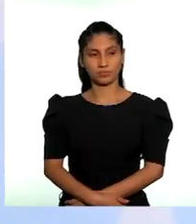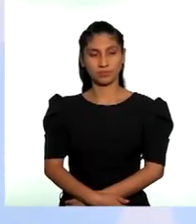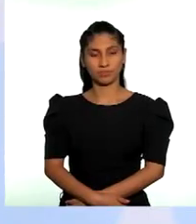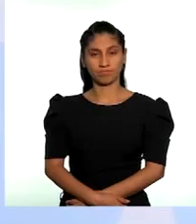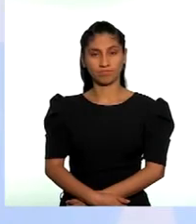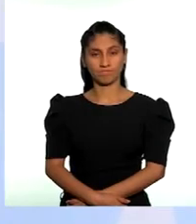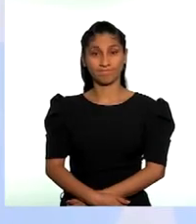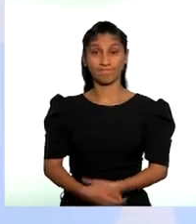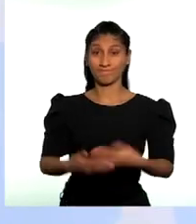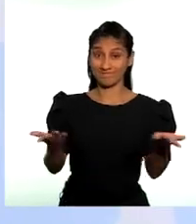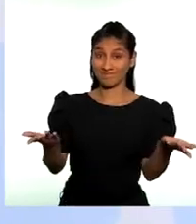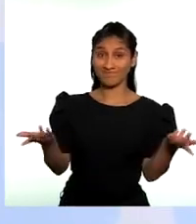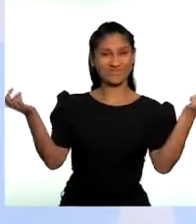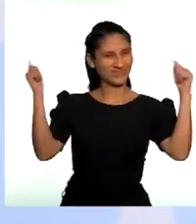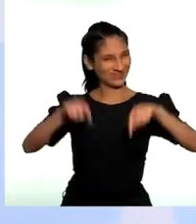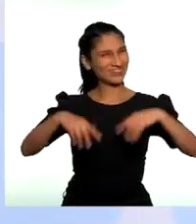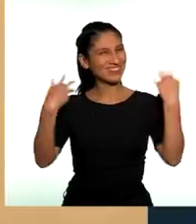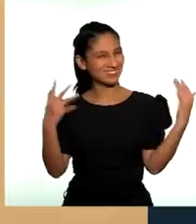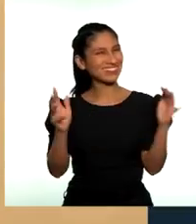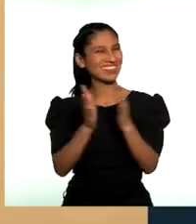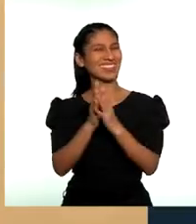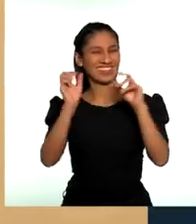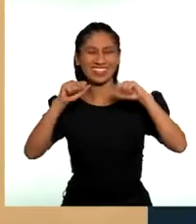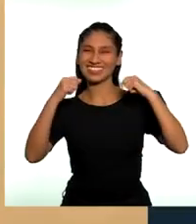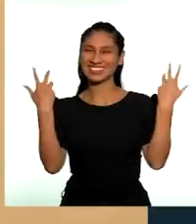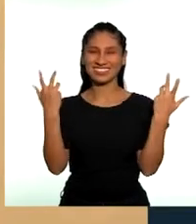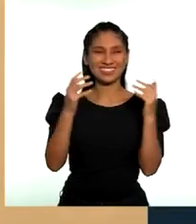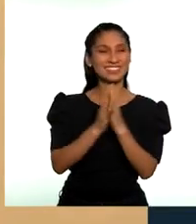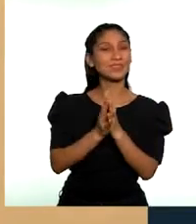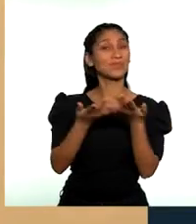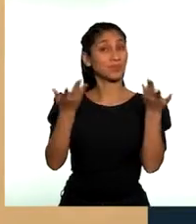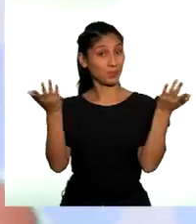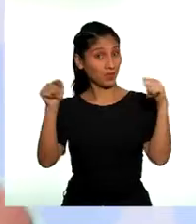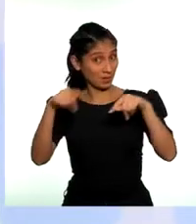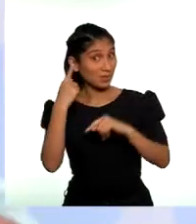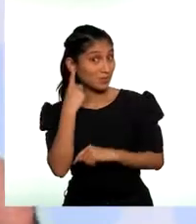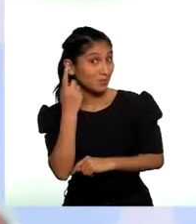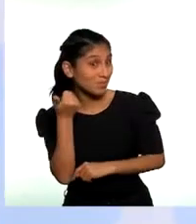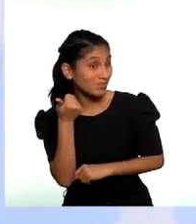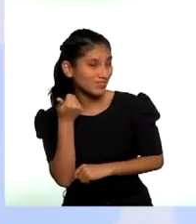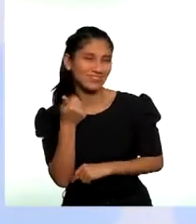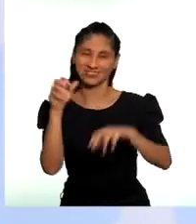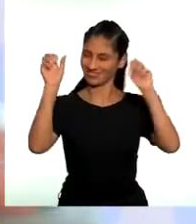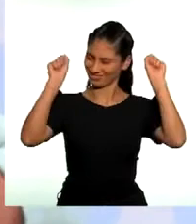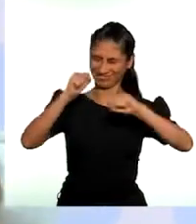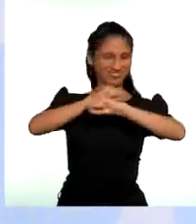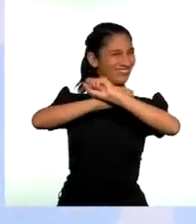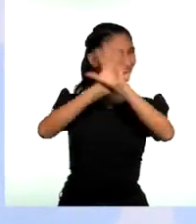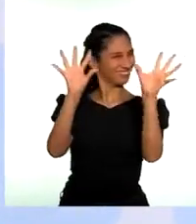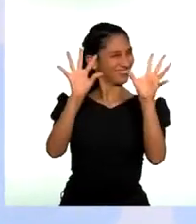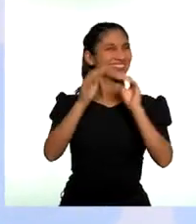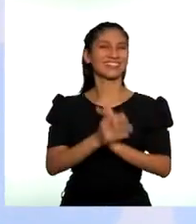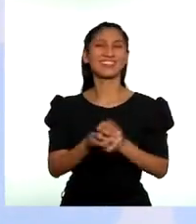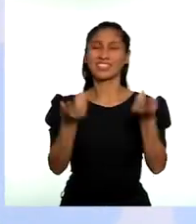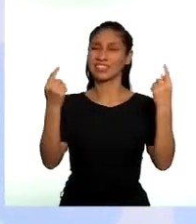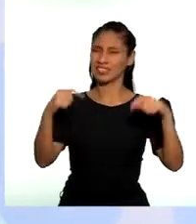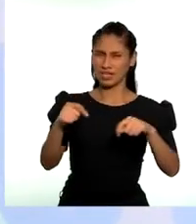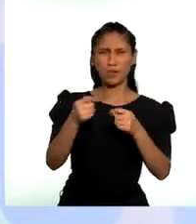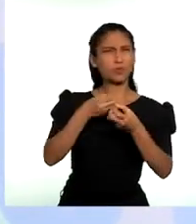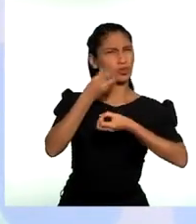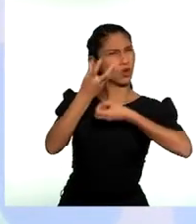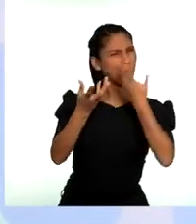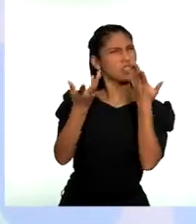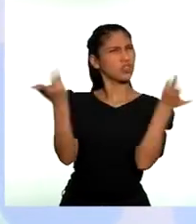Ya estamos. Ahora sí. ¿Ahora me escuchas bien? Fuerte y claro. Estábamos hablando de la